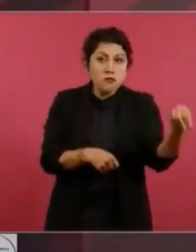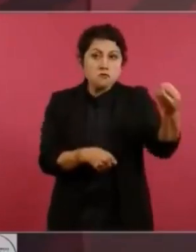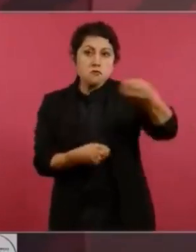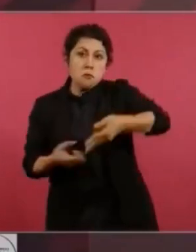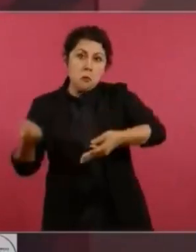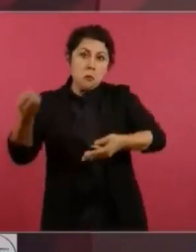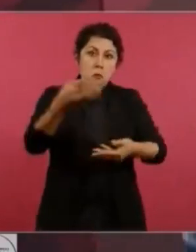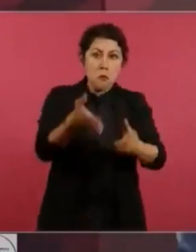pues adelante.